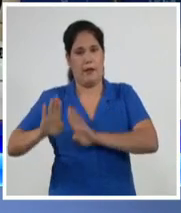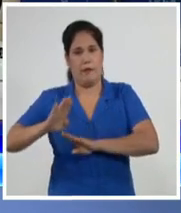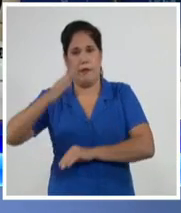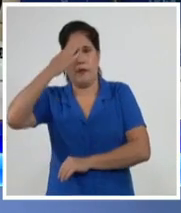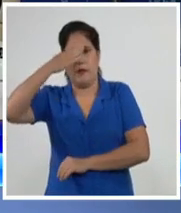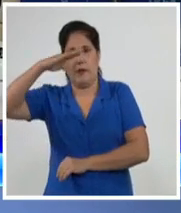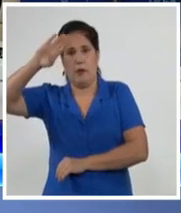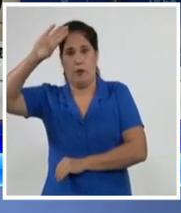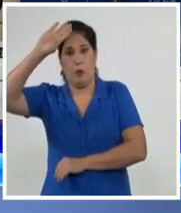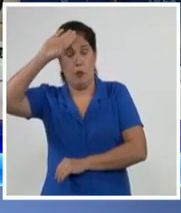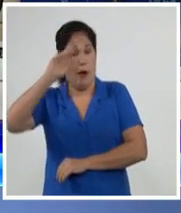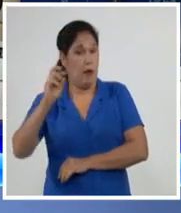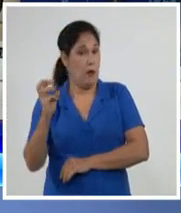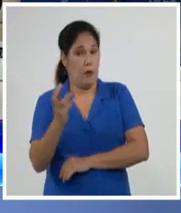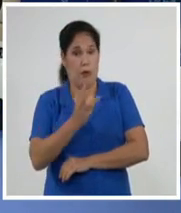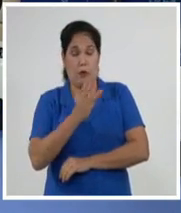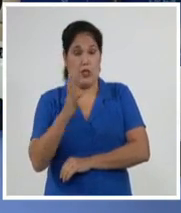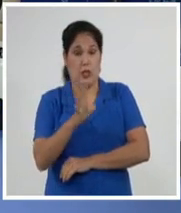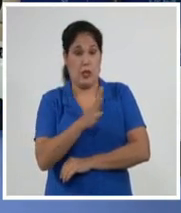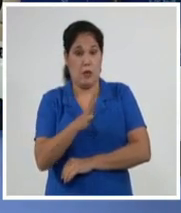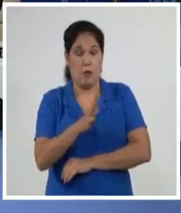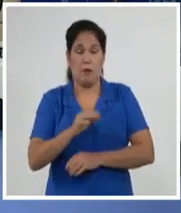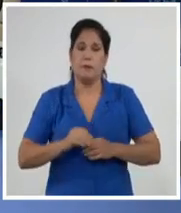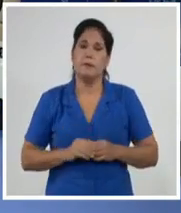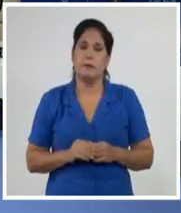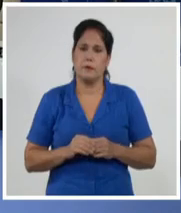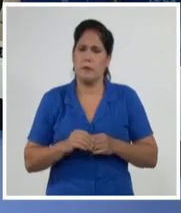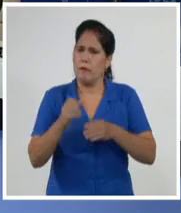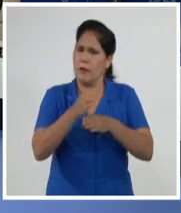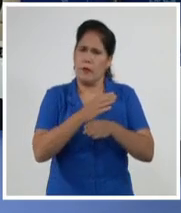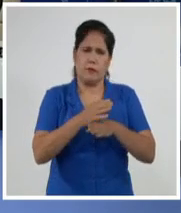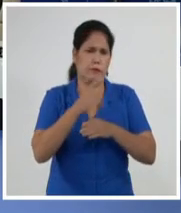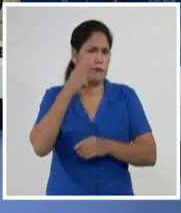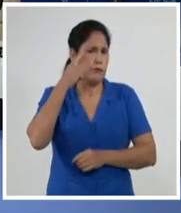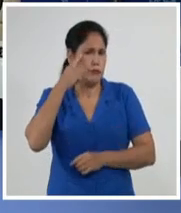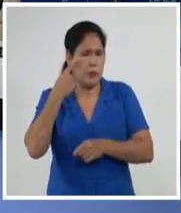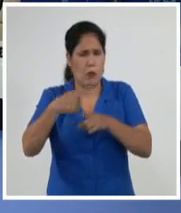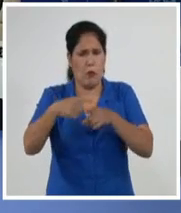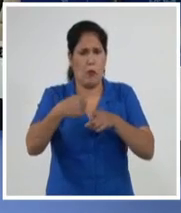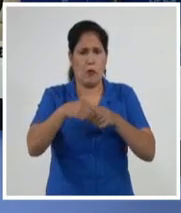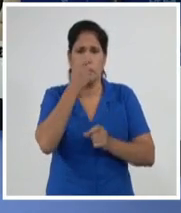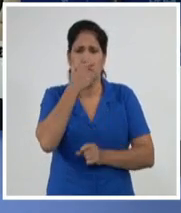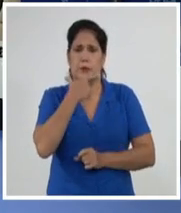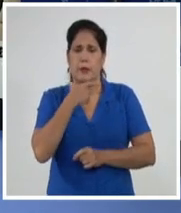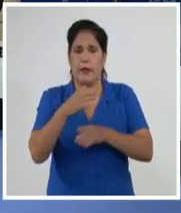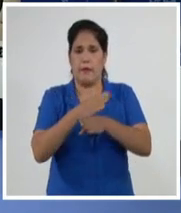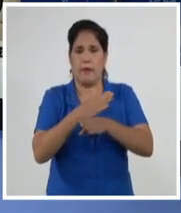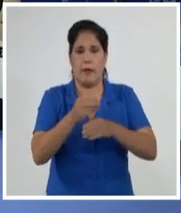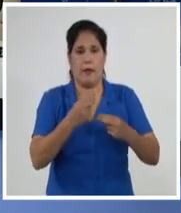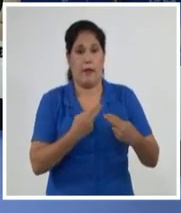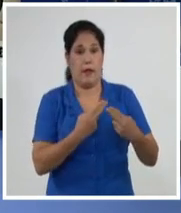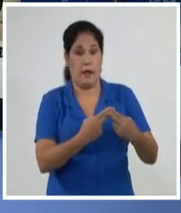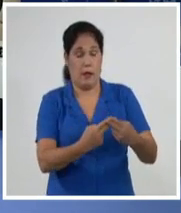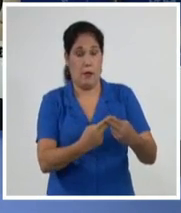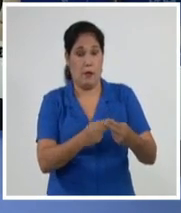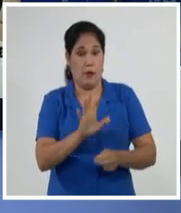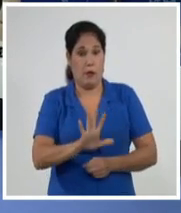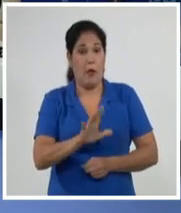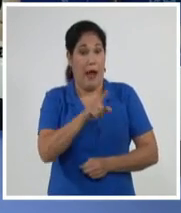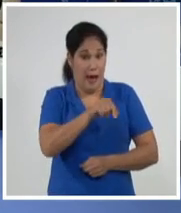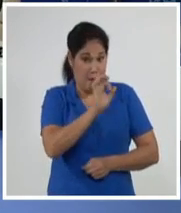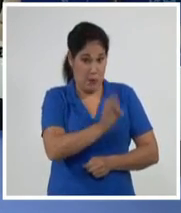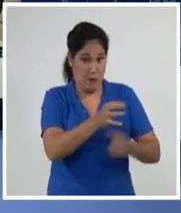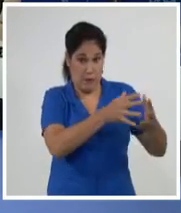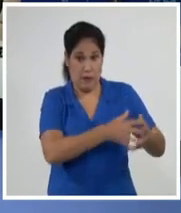Hernández, René González, Antonio Guerrero, Ramón Lavañino y Fernando González. En ese país cumplieron más de 16 años